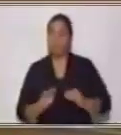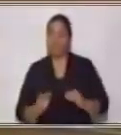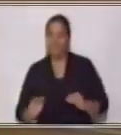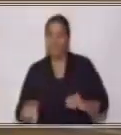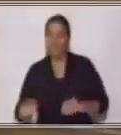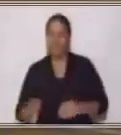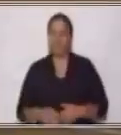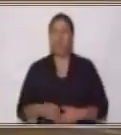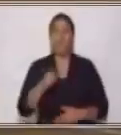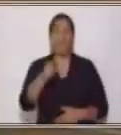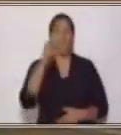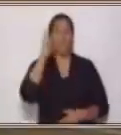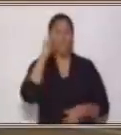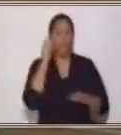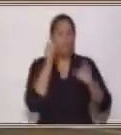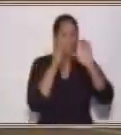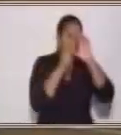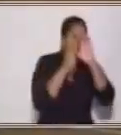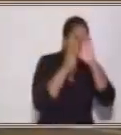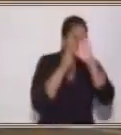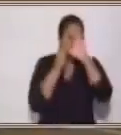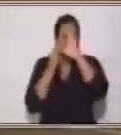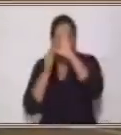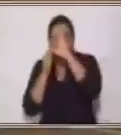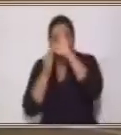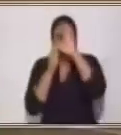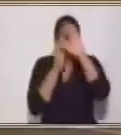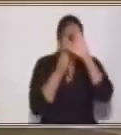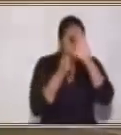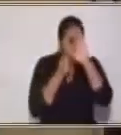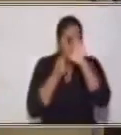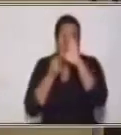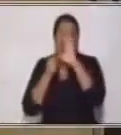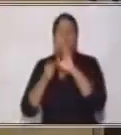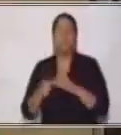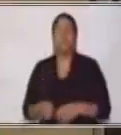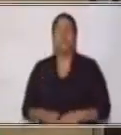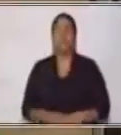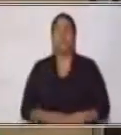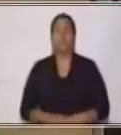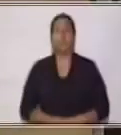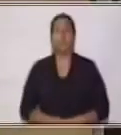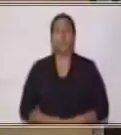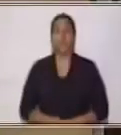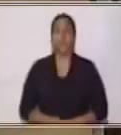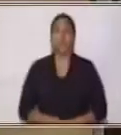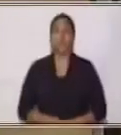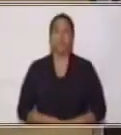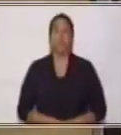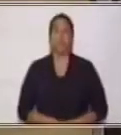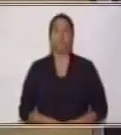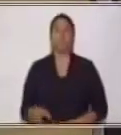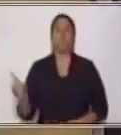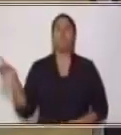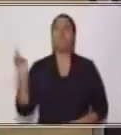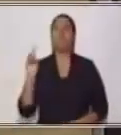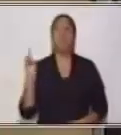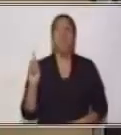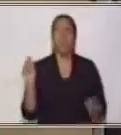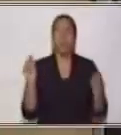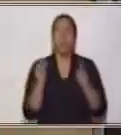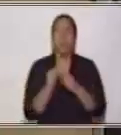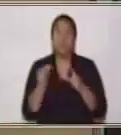unos detectives. Vamos a ver. ¿Dónde estará la palabra nene? Por aquí, por aquí.